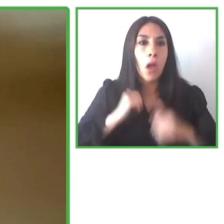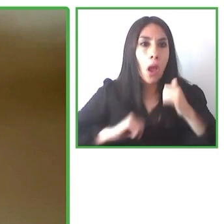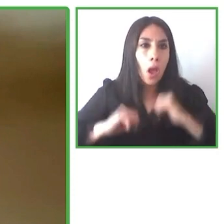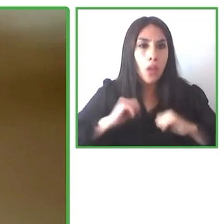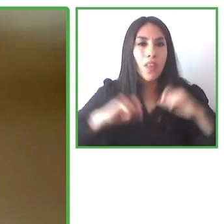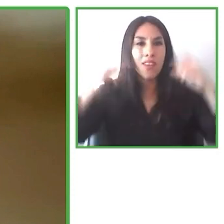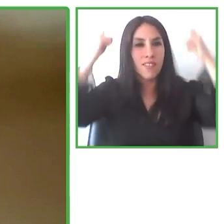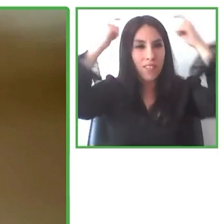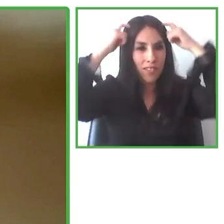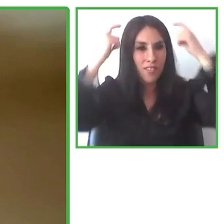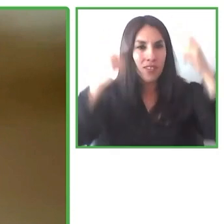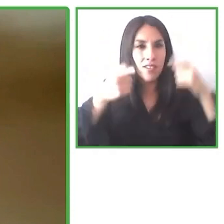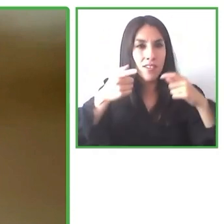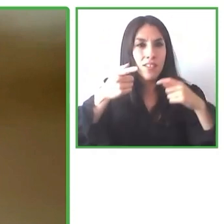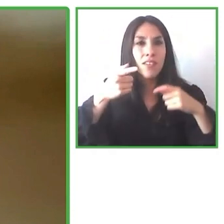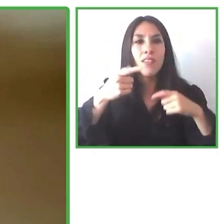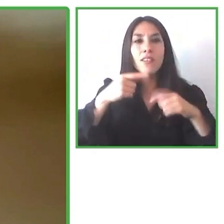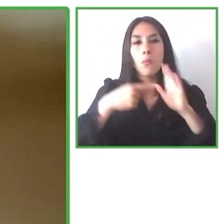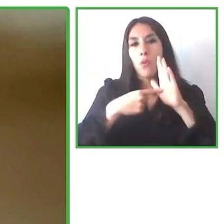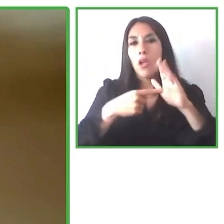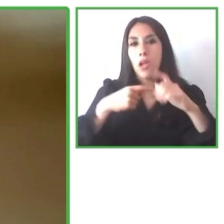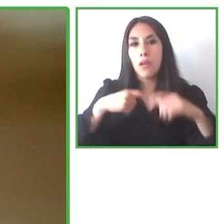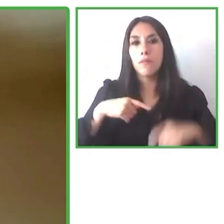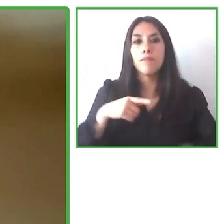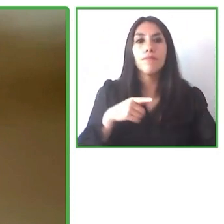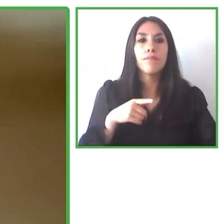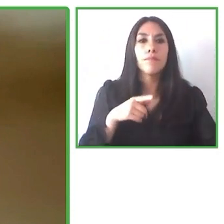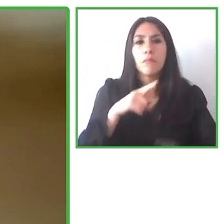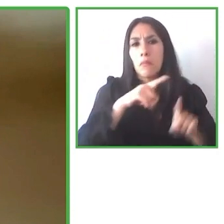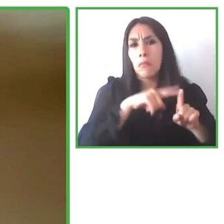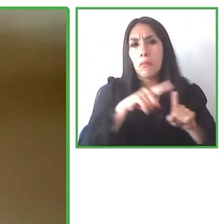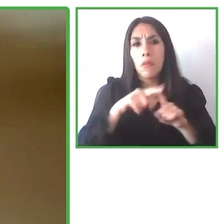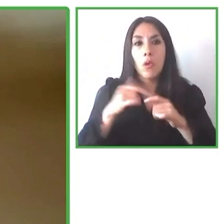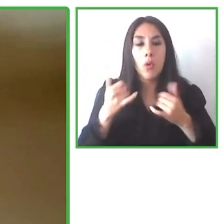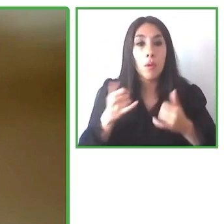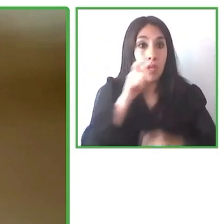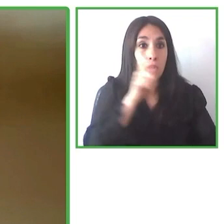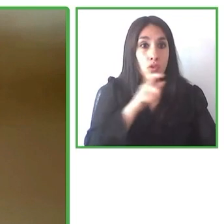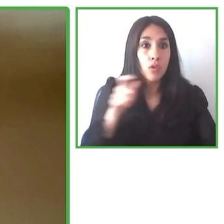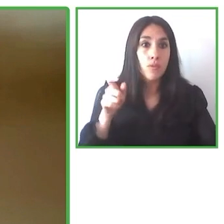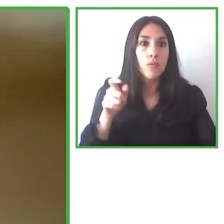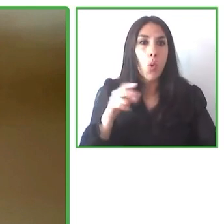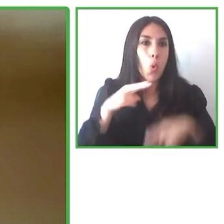dificultades de lectura por favor Alexander cuéntanos un poquito más sobre esta historia